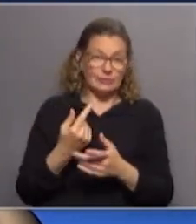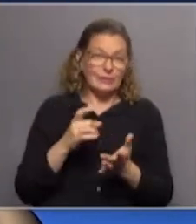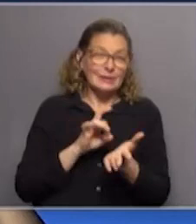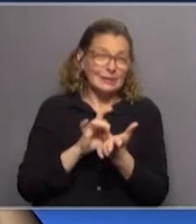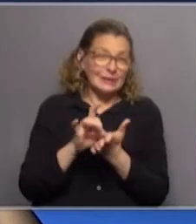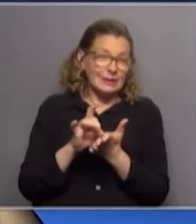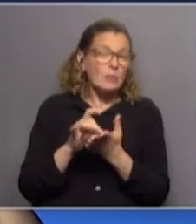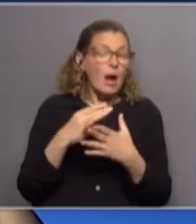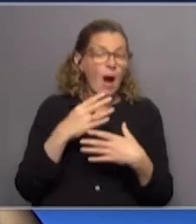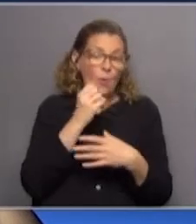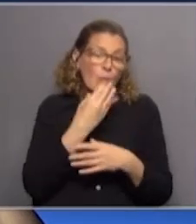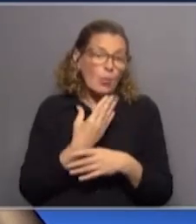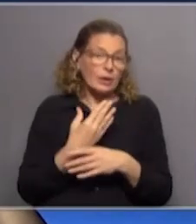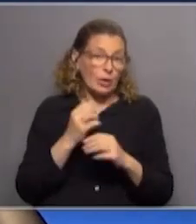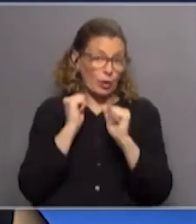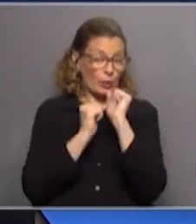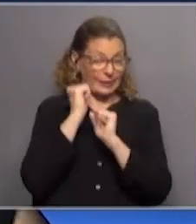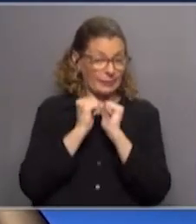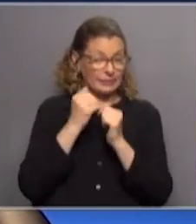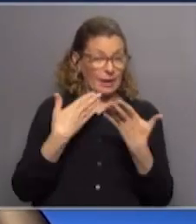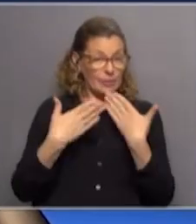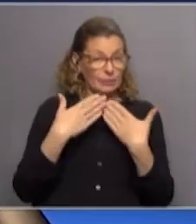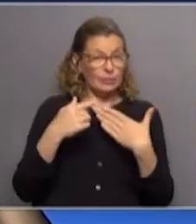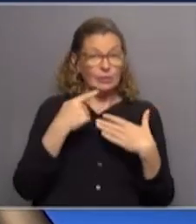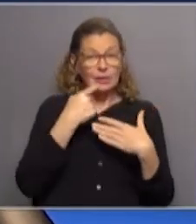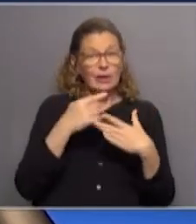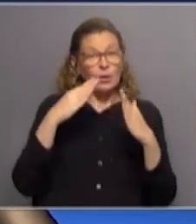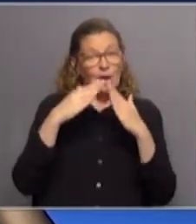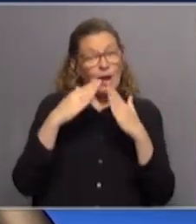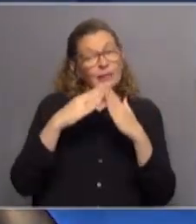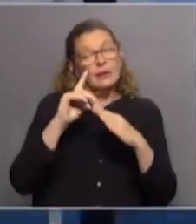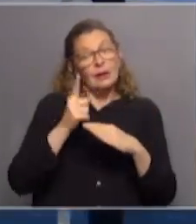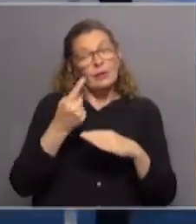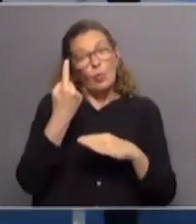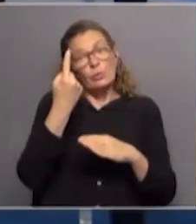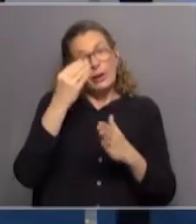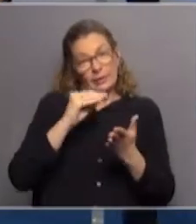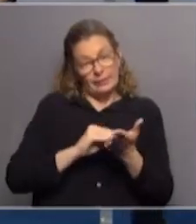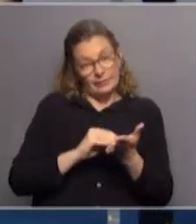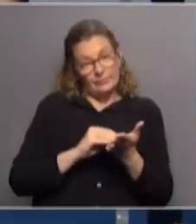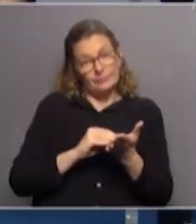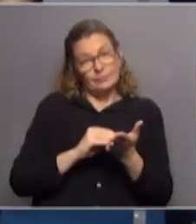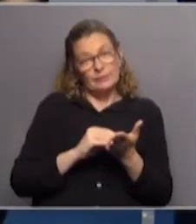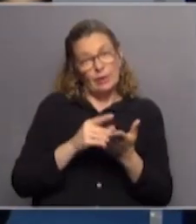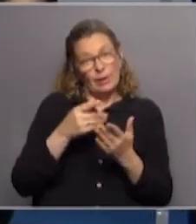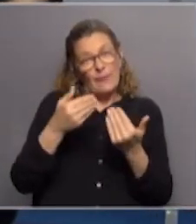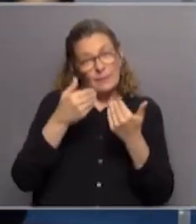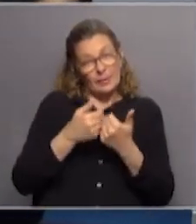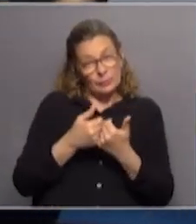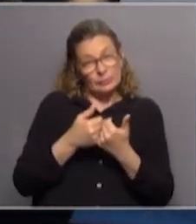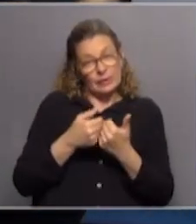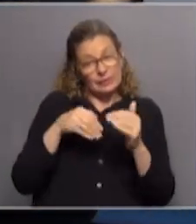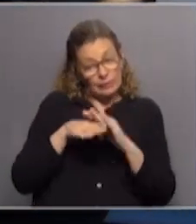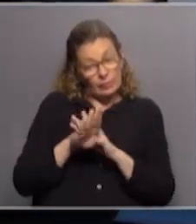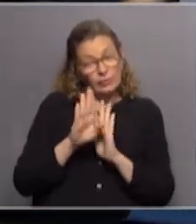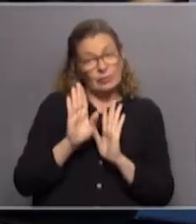el sistema es muy sustentable económicamente por eso yo decía que lo de Casa Galicia es una excepción a la regla yendo ahora a la pregunta si la intervención